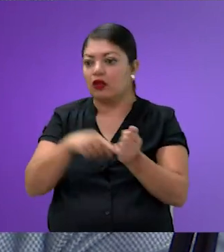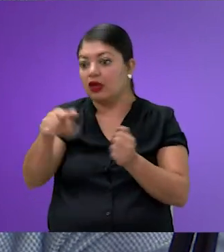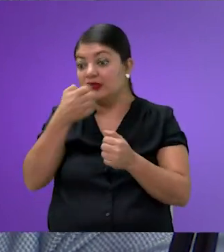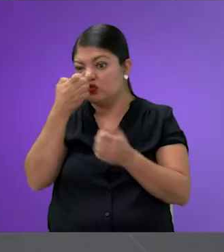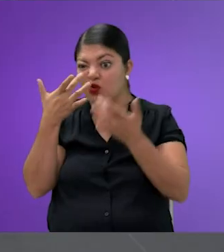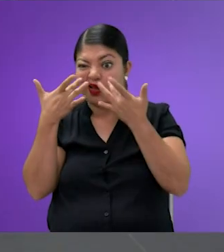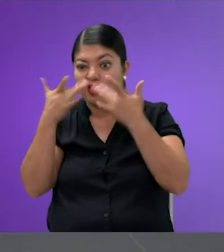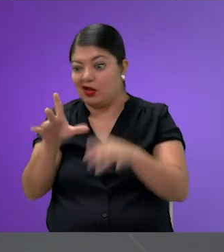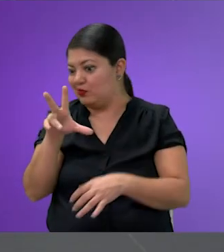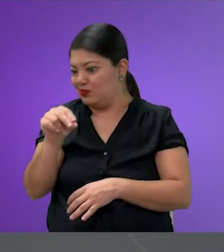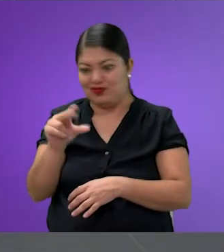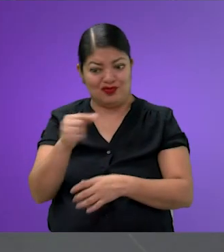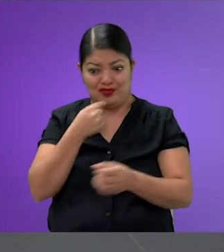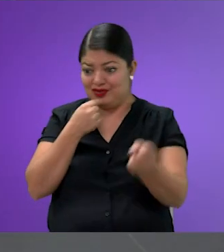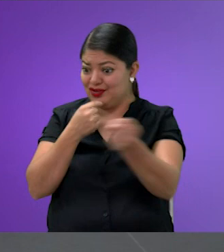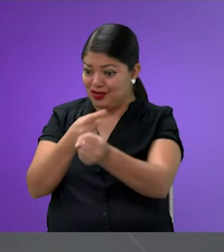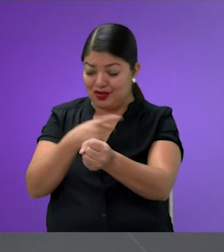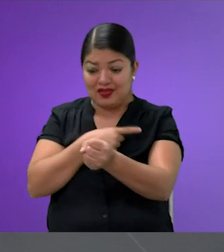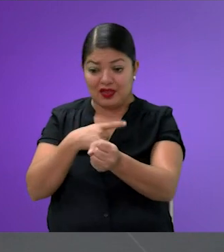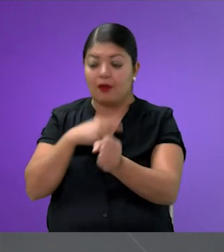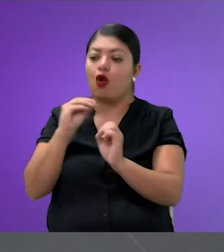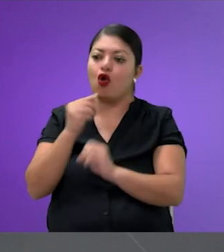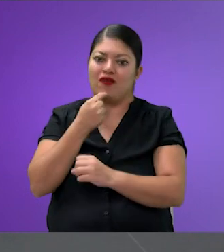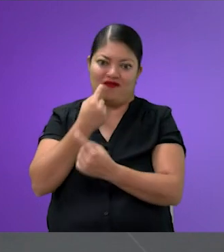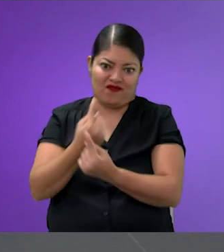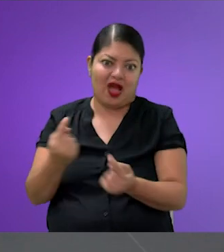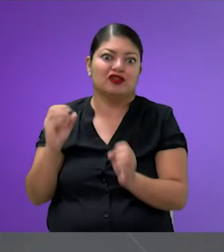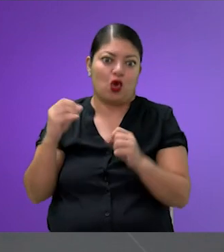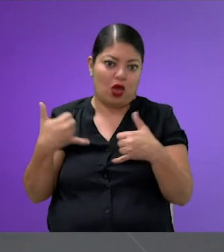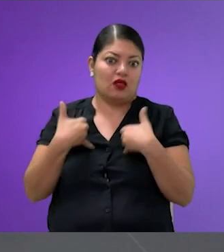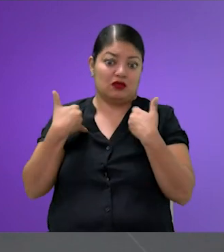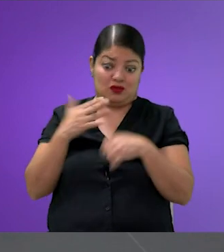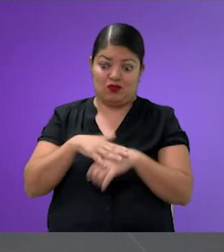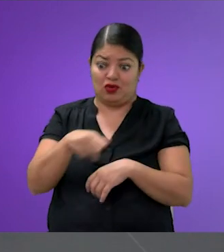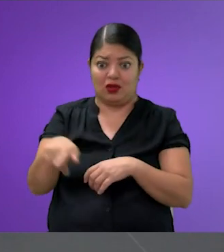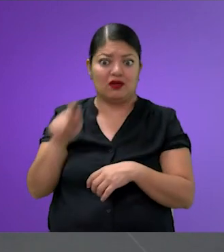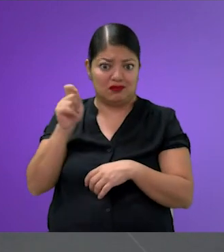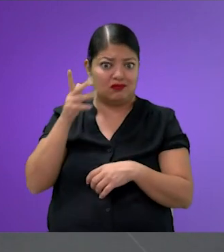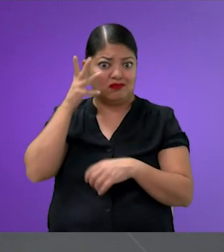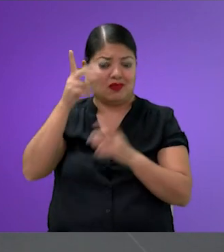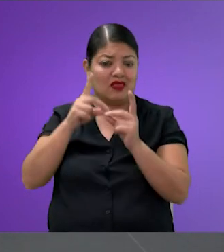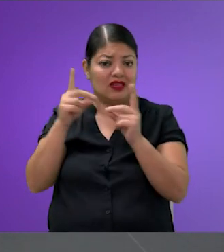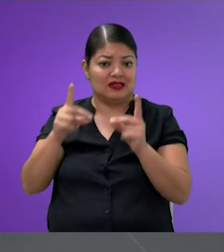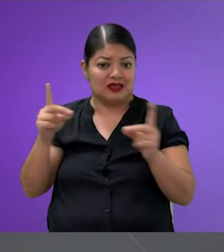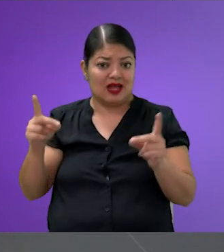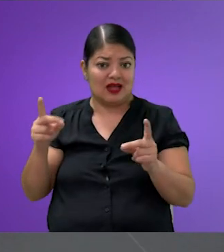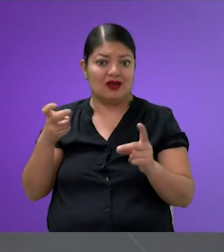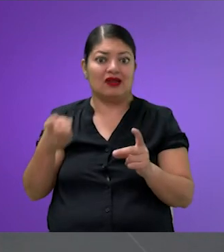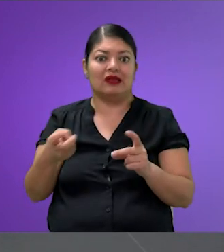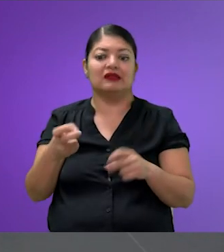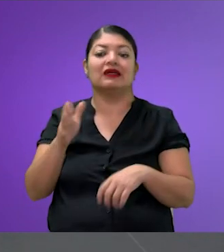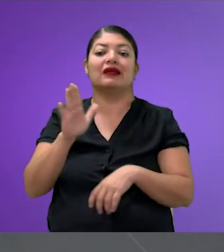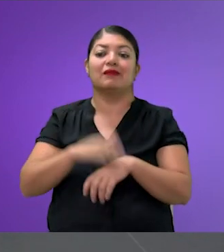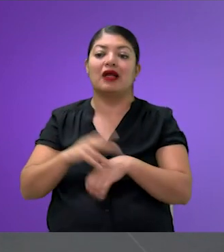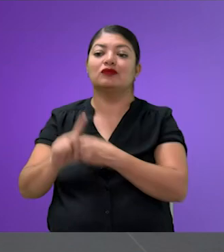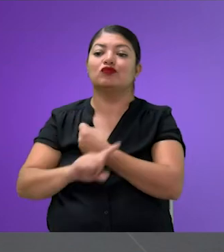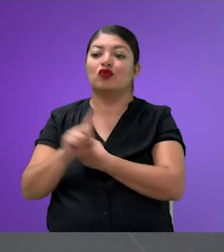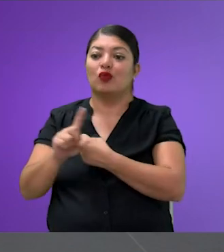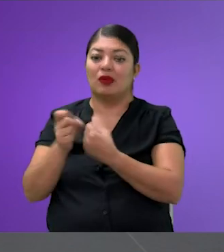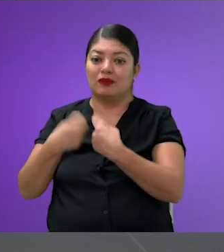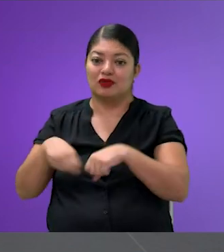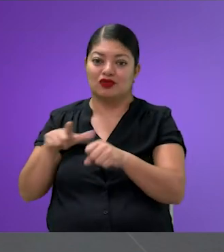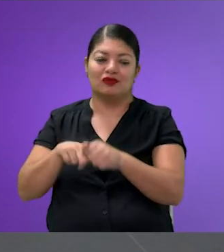ni la infancia, o la adolescencia, porque también es parte del desarrollo, y eso te va a generar otro tipo de problema social. Volvemos al sector